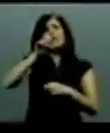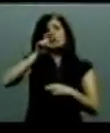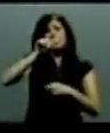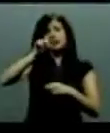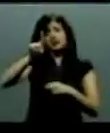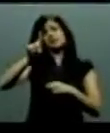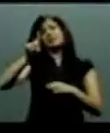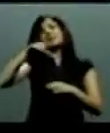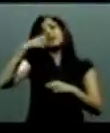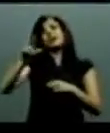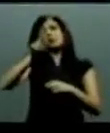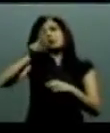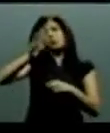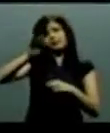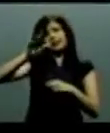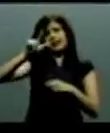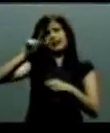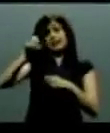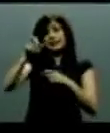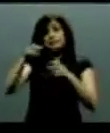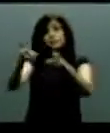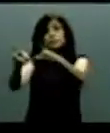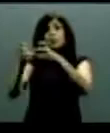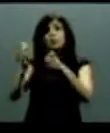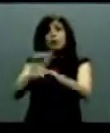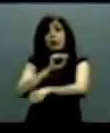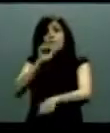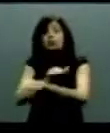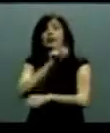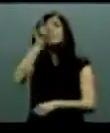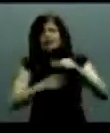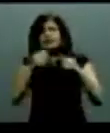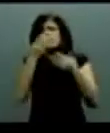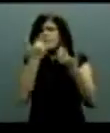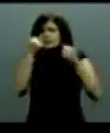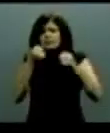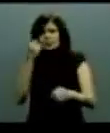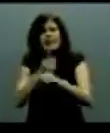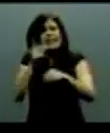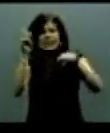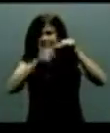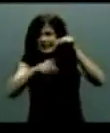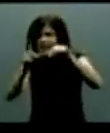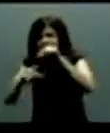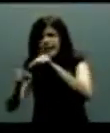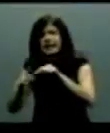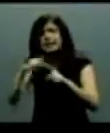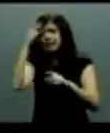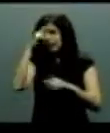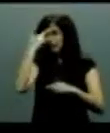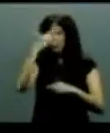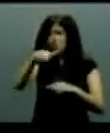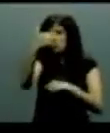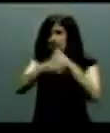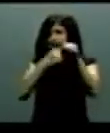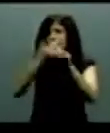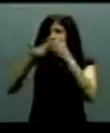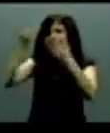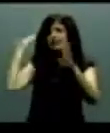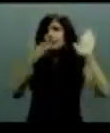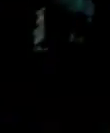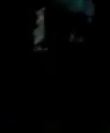La primera en poner el dedo en la llaga fue la candidata del PAN, Isabel Miranda de Wallace, al señalar que el gobierno de la Ciudad de México, en él existe un